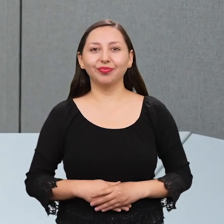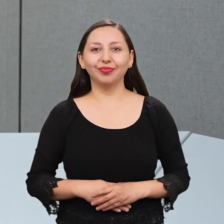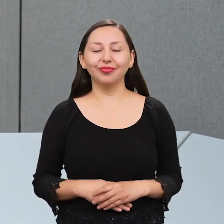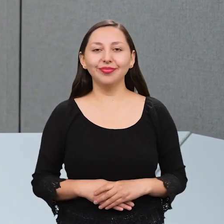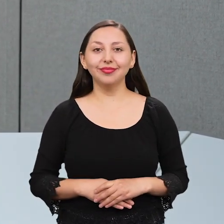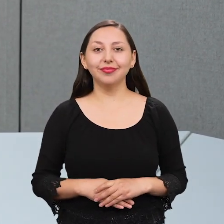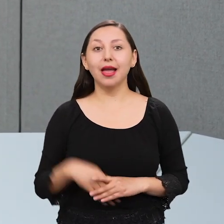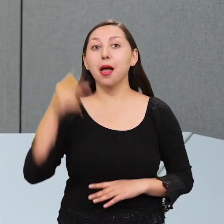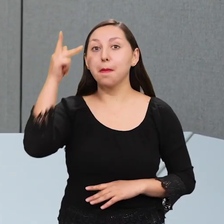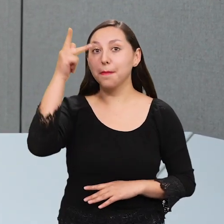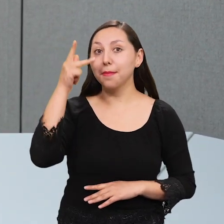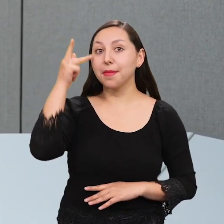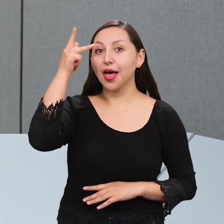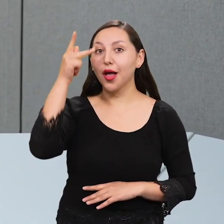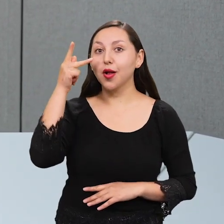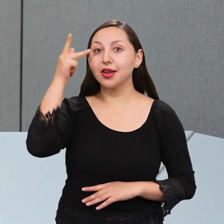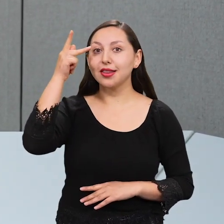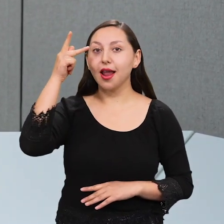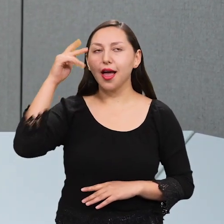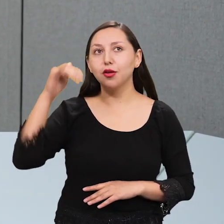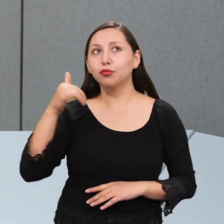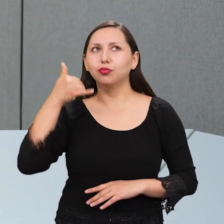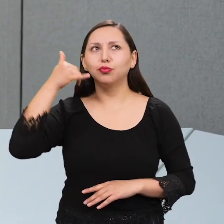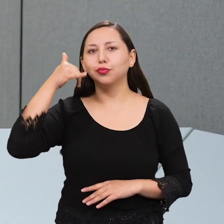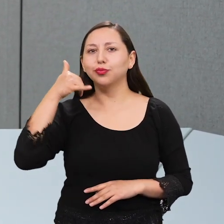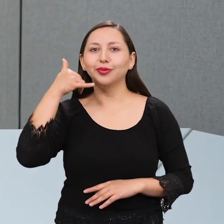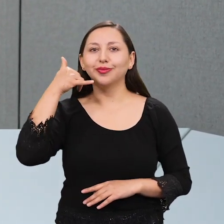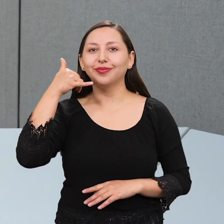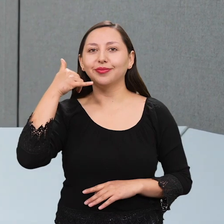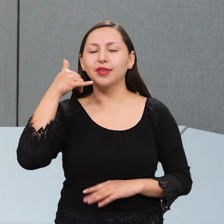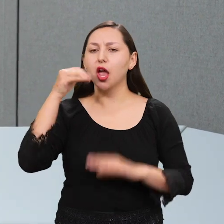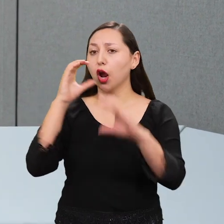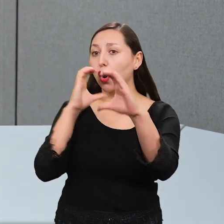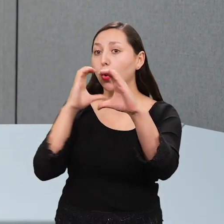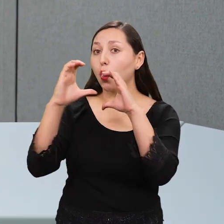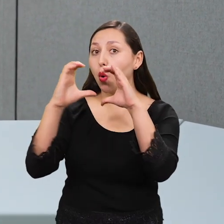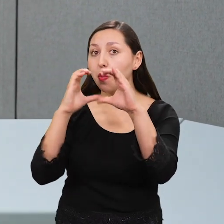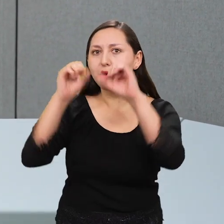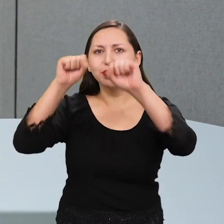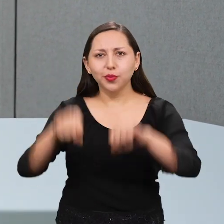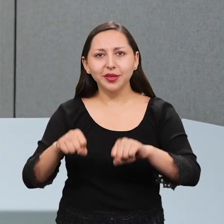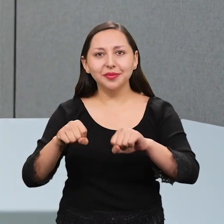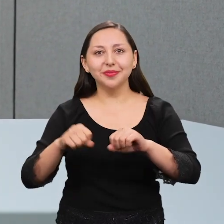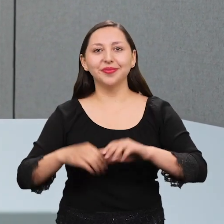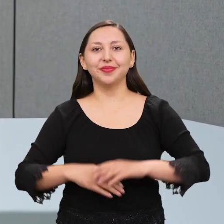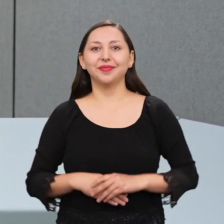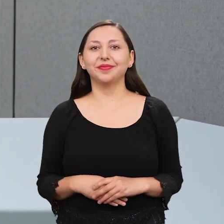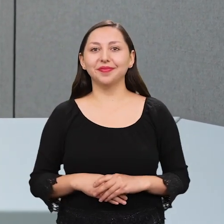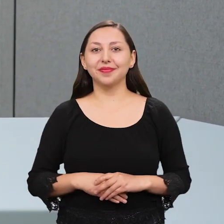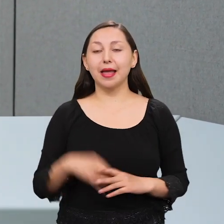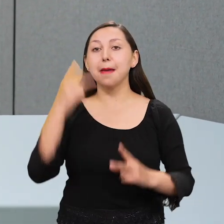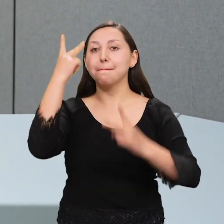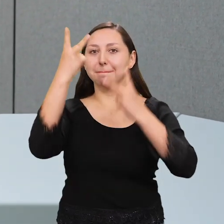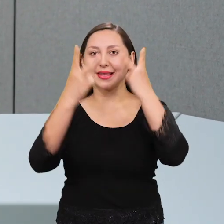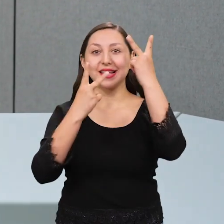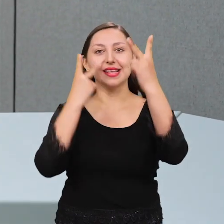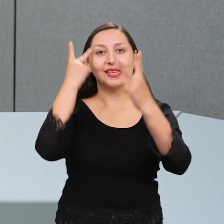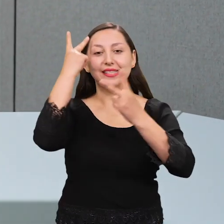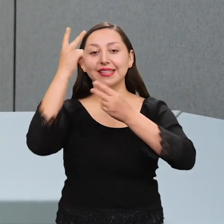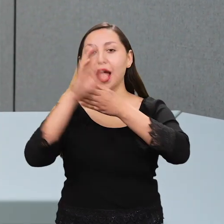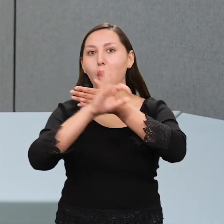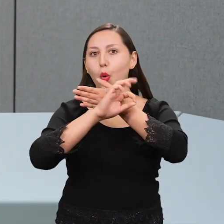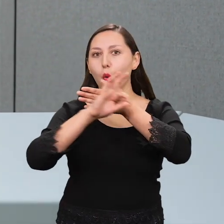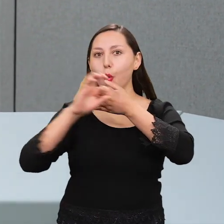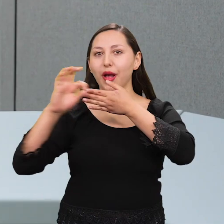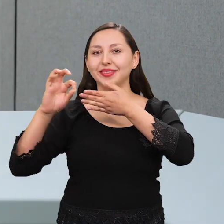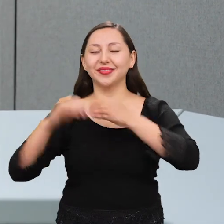Hola, Paulina. Sí, yo quisiera conversar un ratito contigo. Claro, voy para allá. Ya